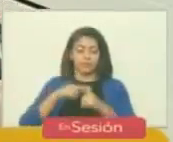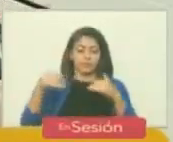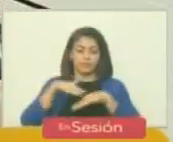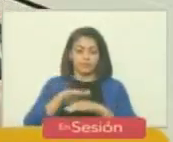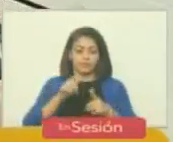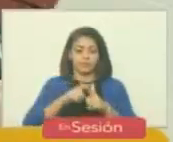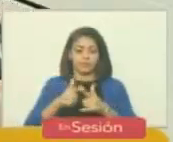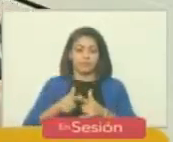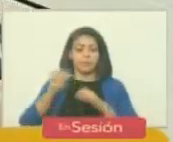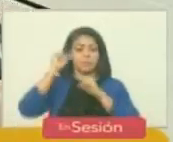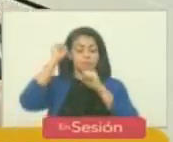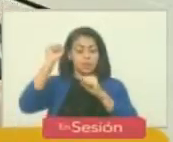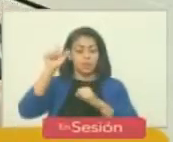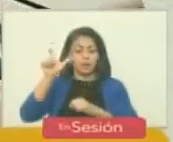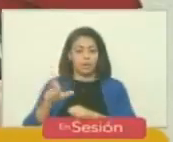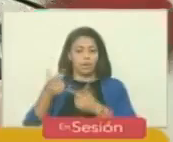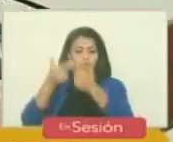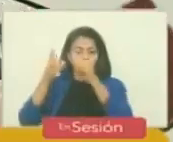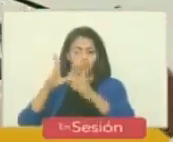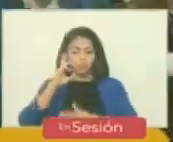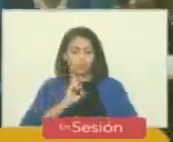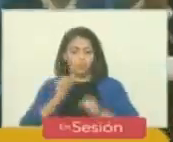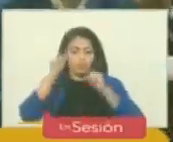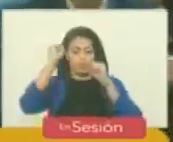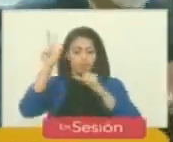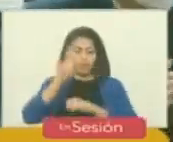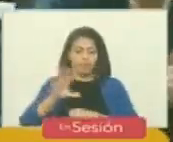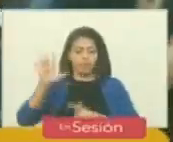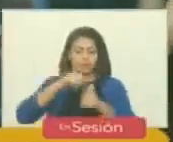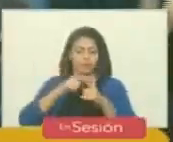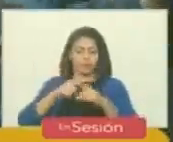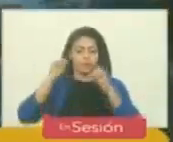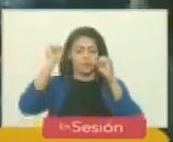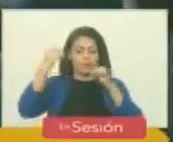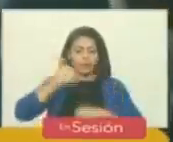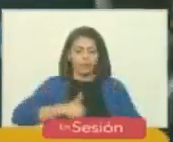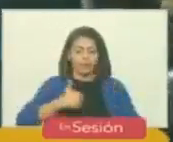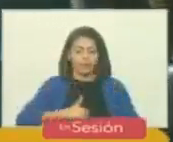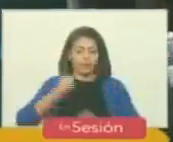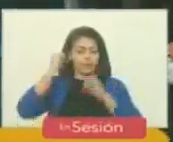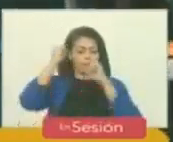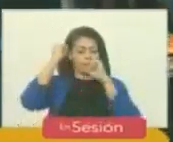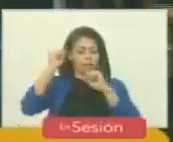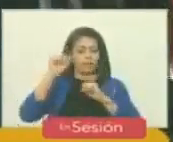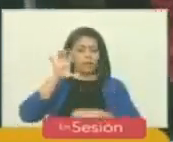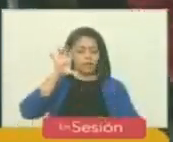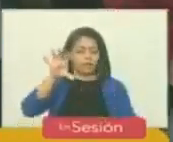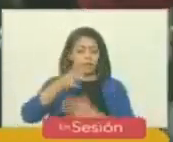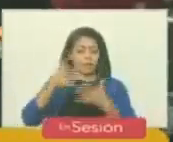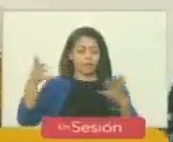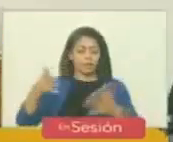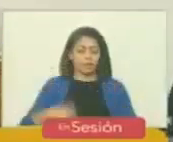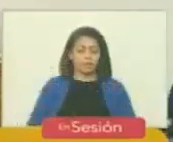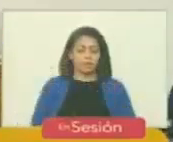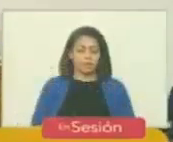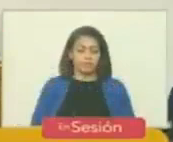viva San Martín viva Bolívar viva Venezuela viva Argentina viva la patria grande